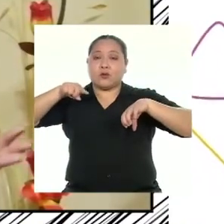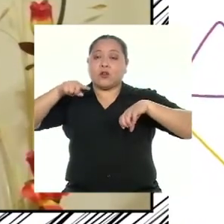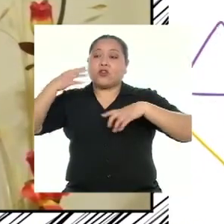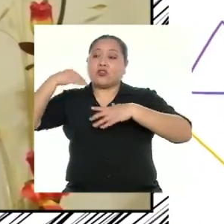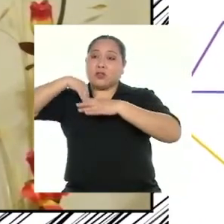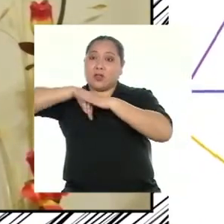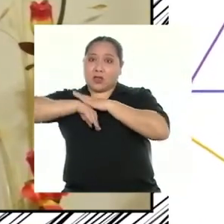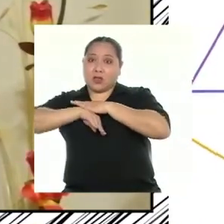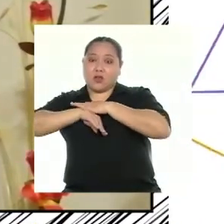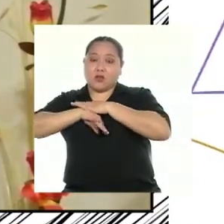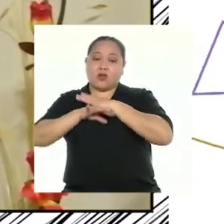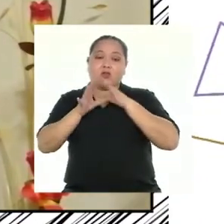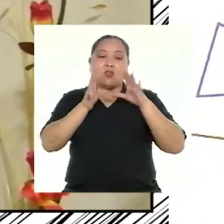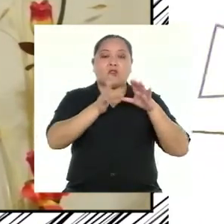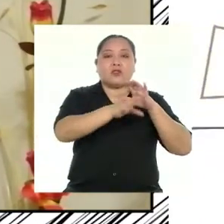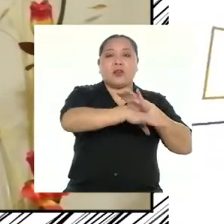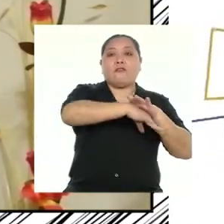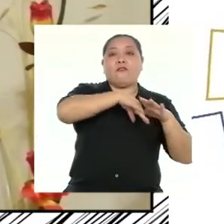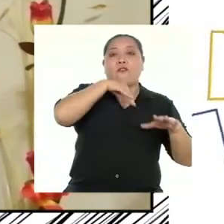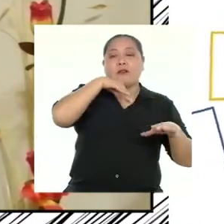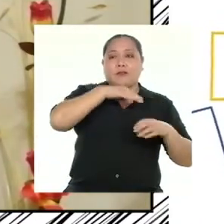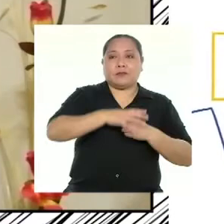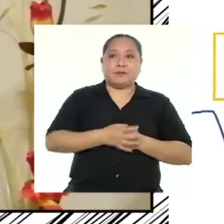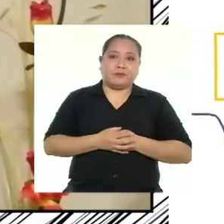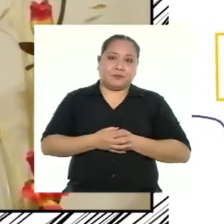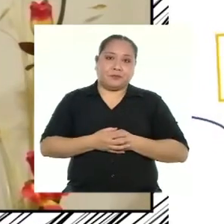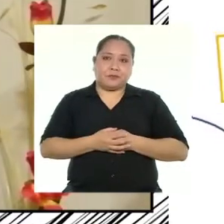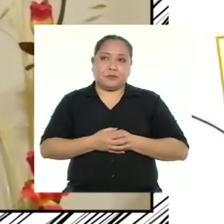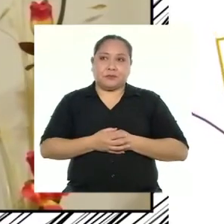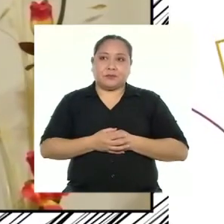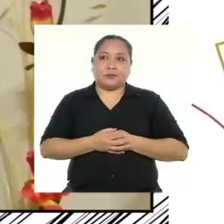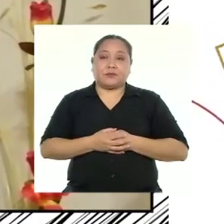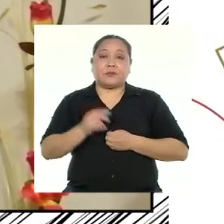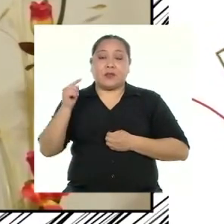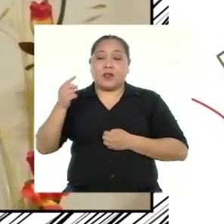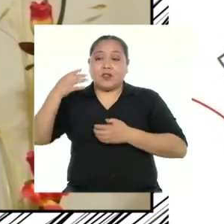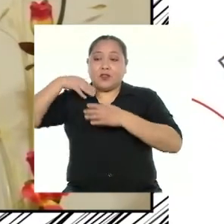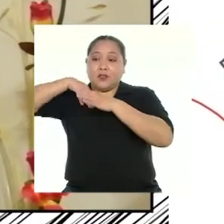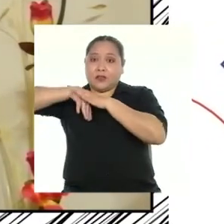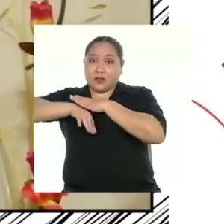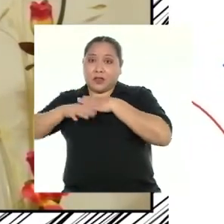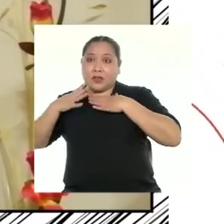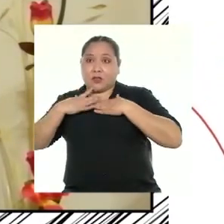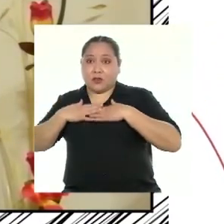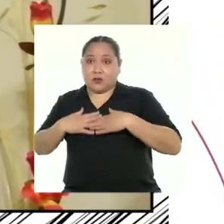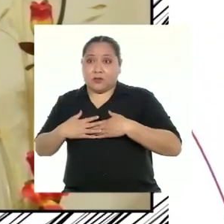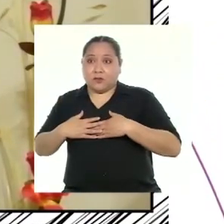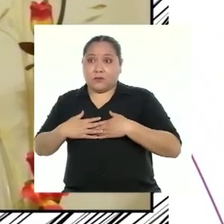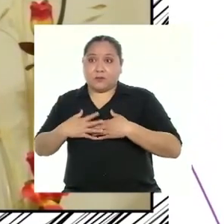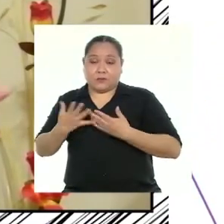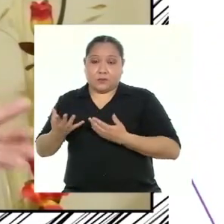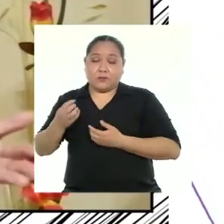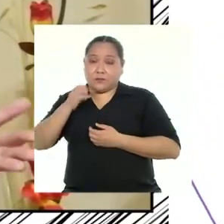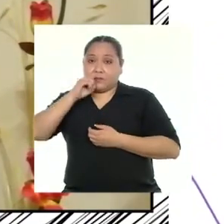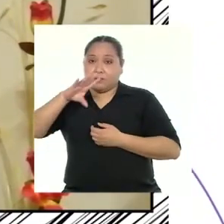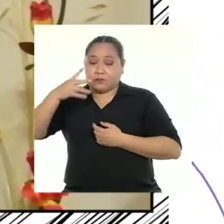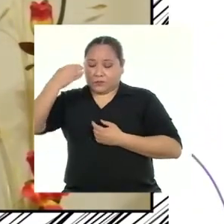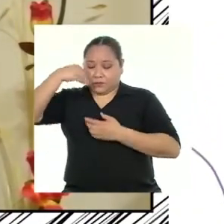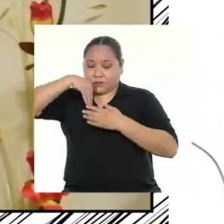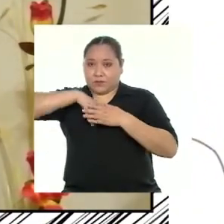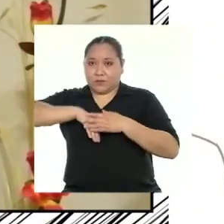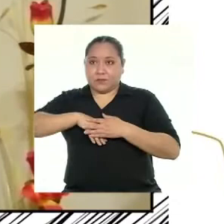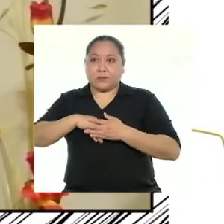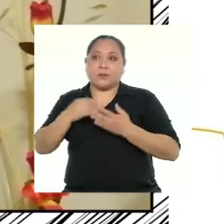internos y los factores externos. Dentro de los factores internos, tal como su nombre lo dice,